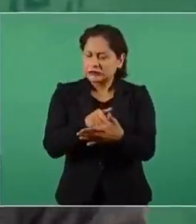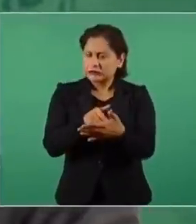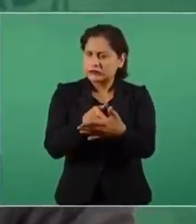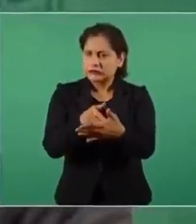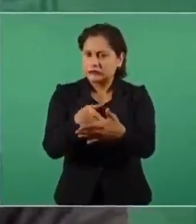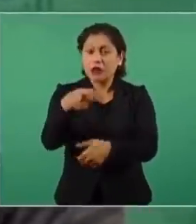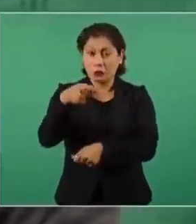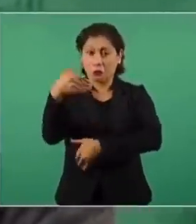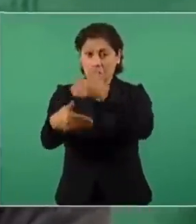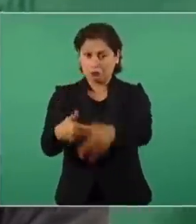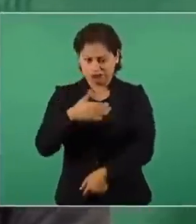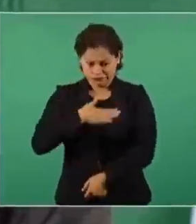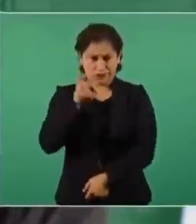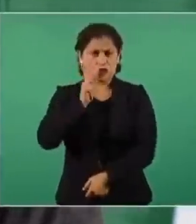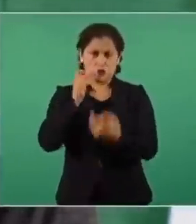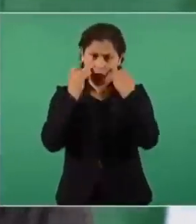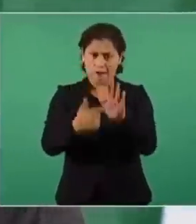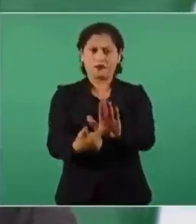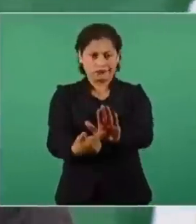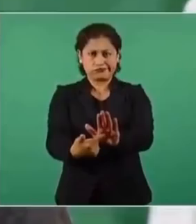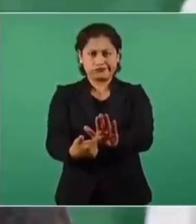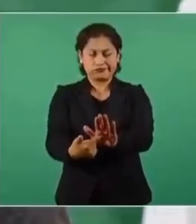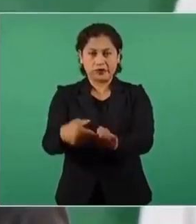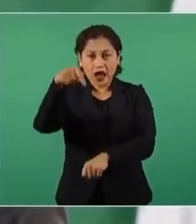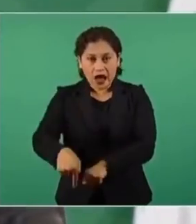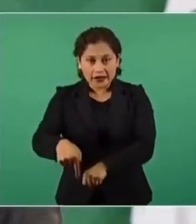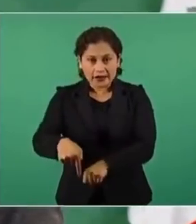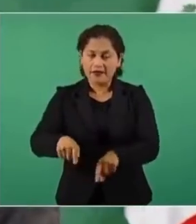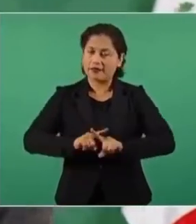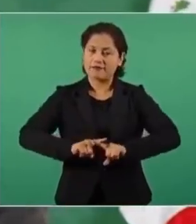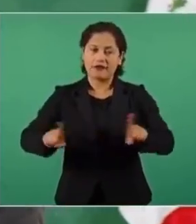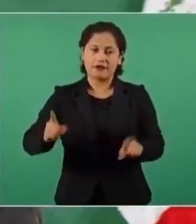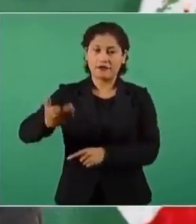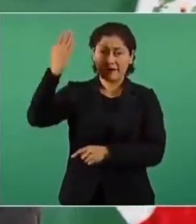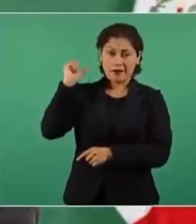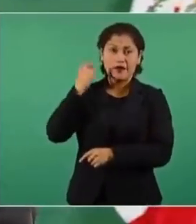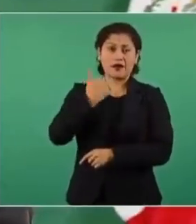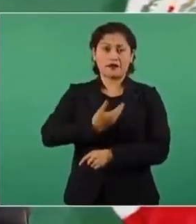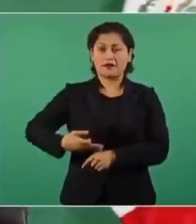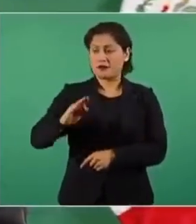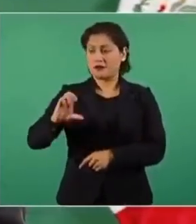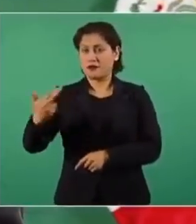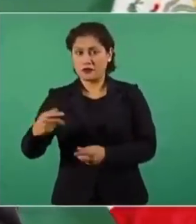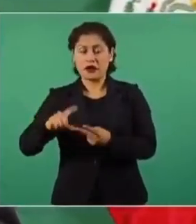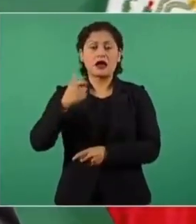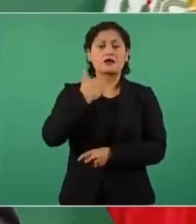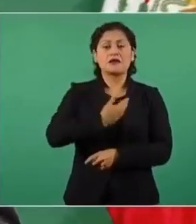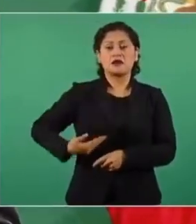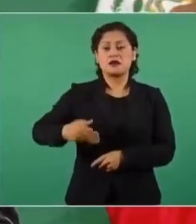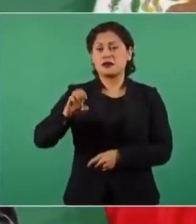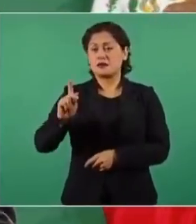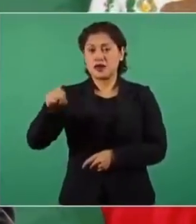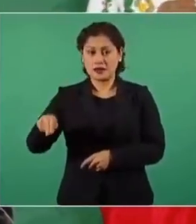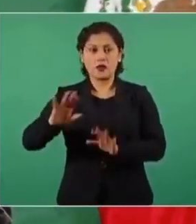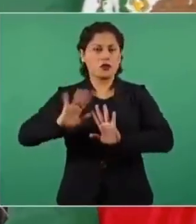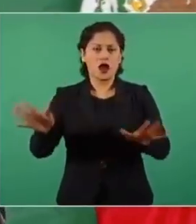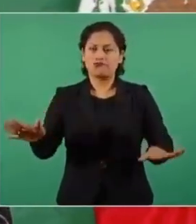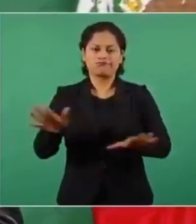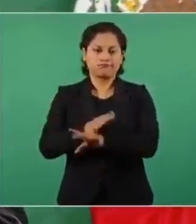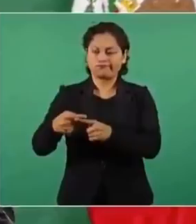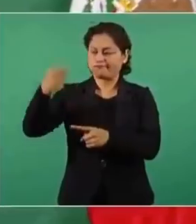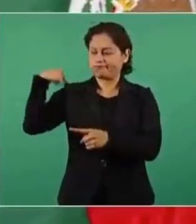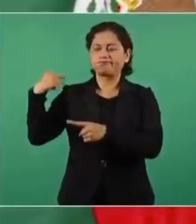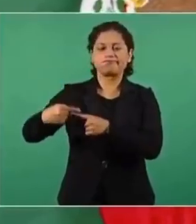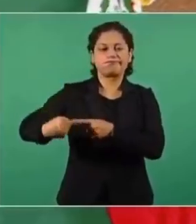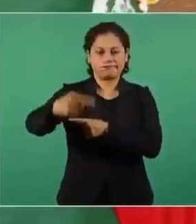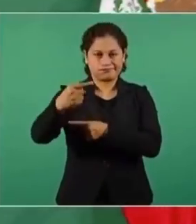demostrar que ya no es el tiempo de Calderón, que ya no es el tiempo de Peña Nieto, en materia de violencia, en el tiempo